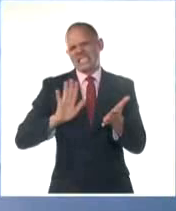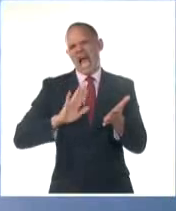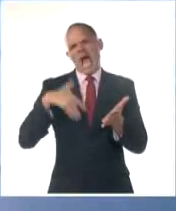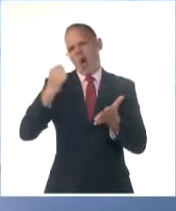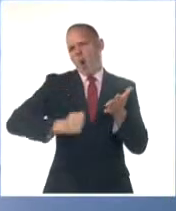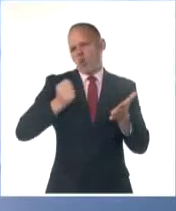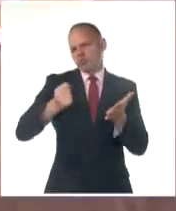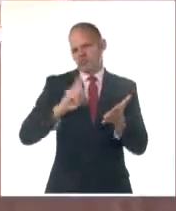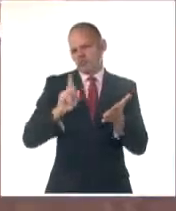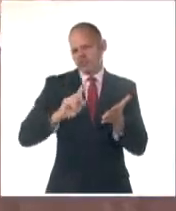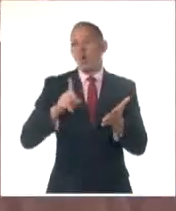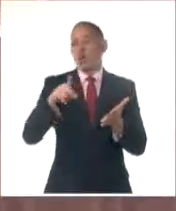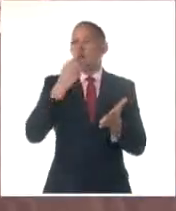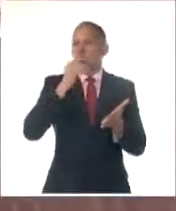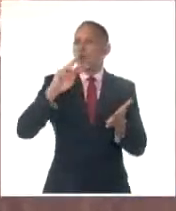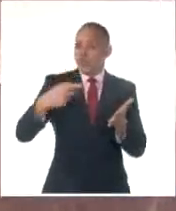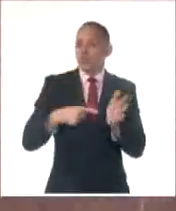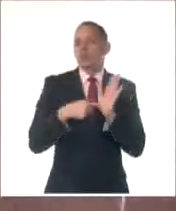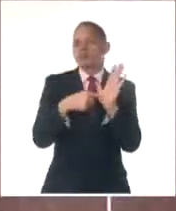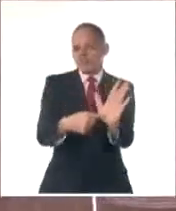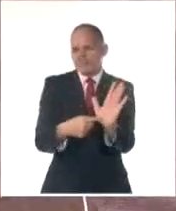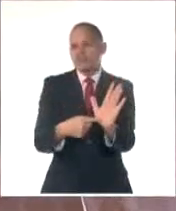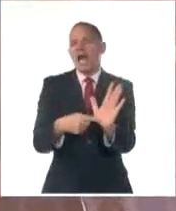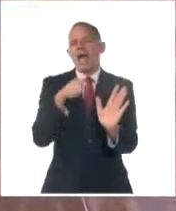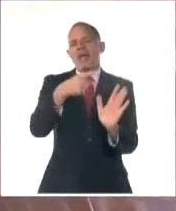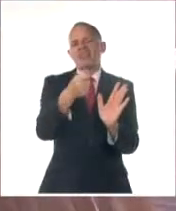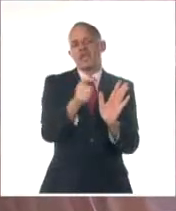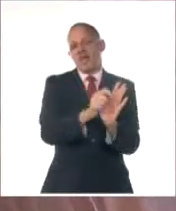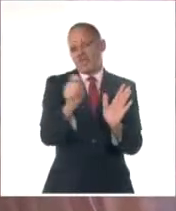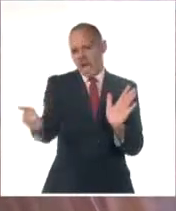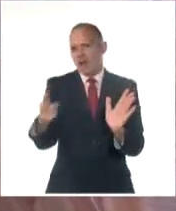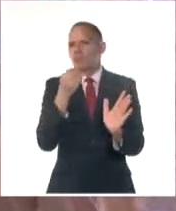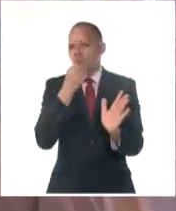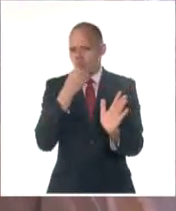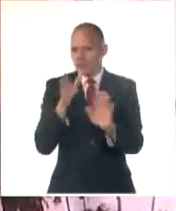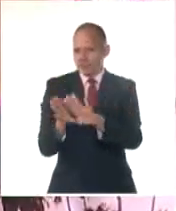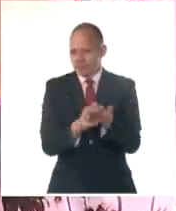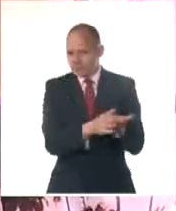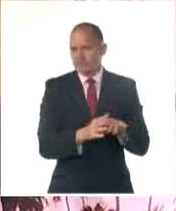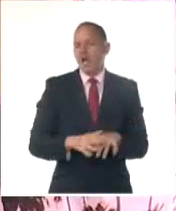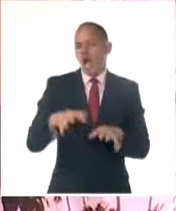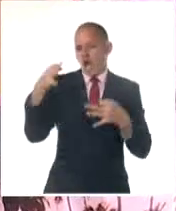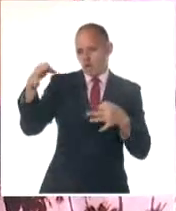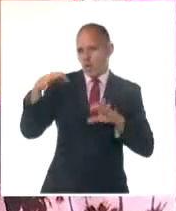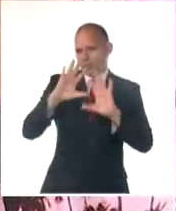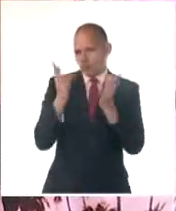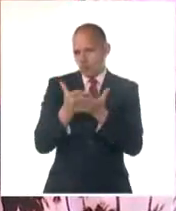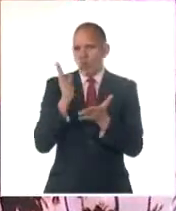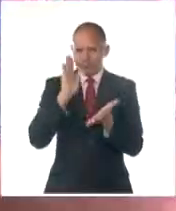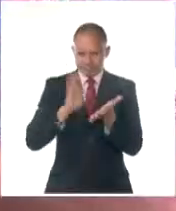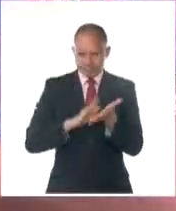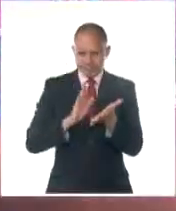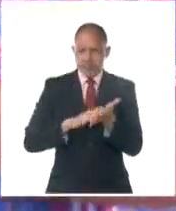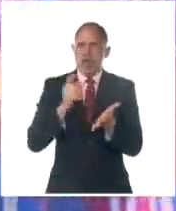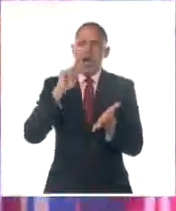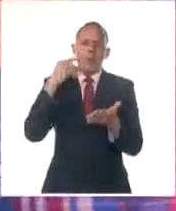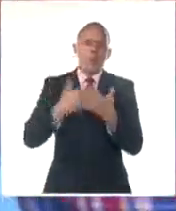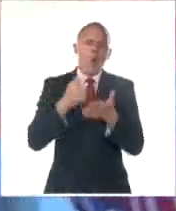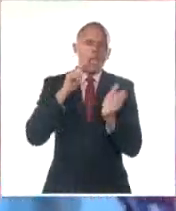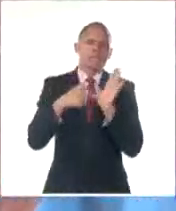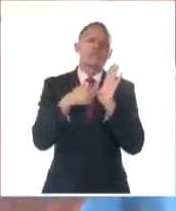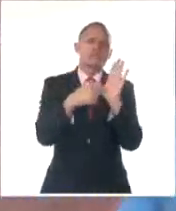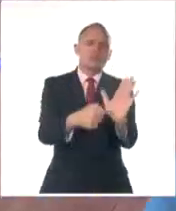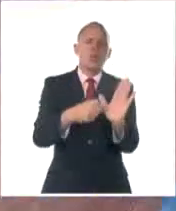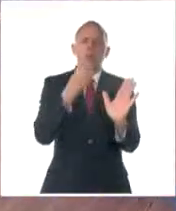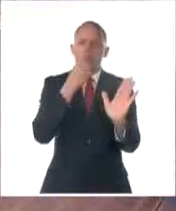causas por las que no se usarán. Asimismo, el interesado debe entregar los documentos que acreditan el pago cuya devolución se